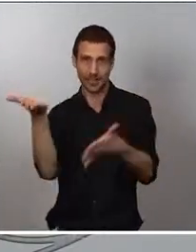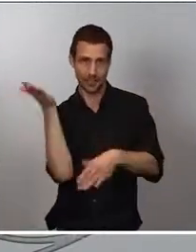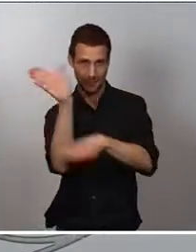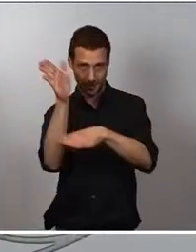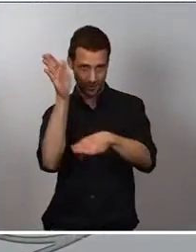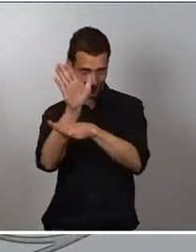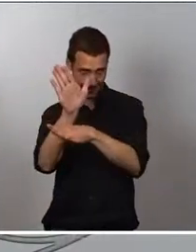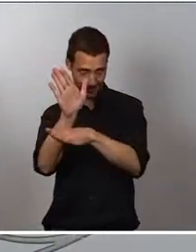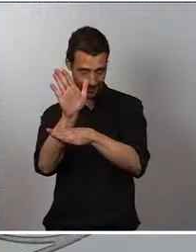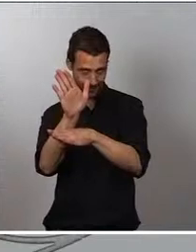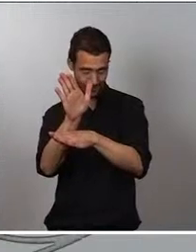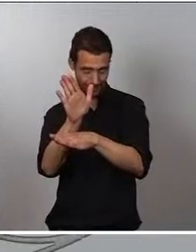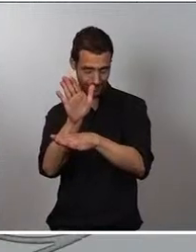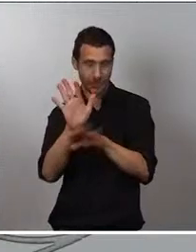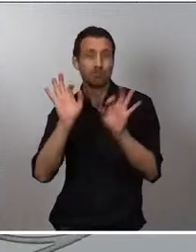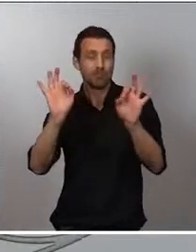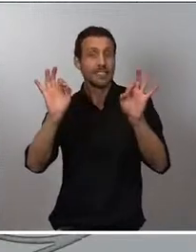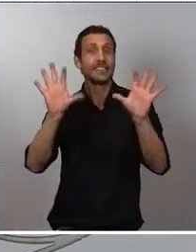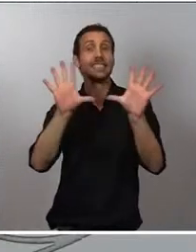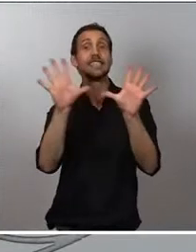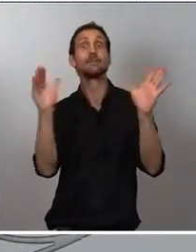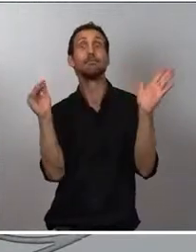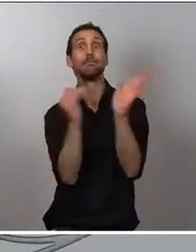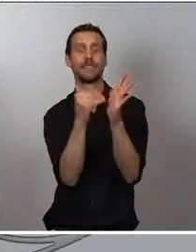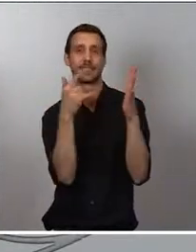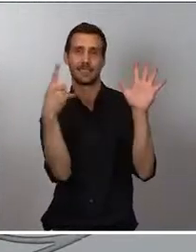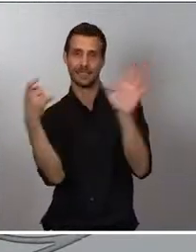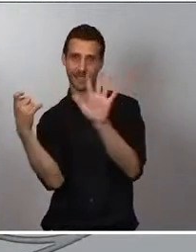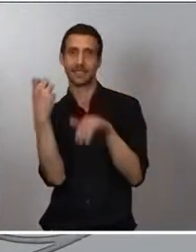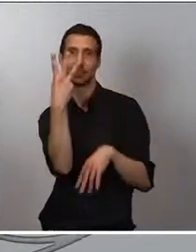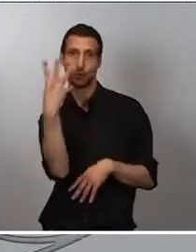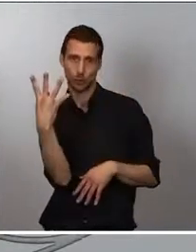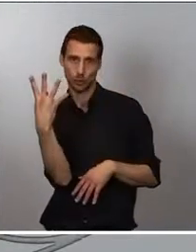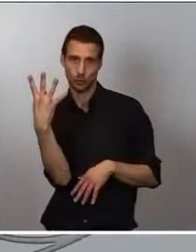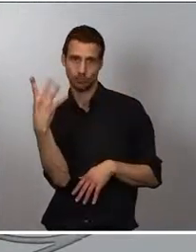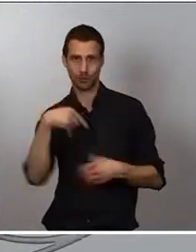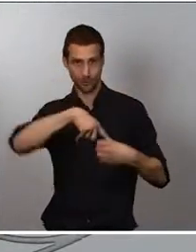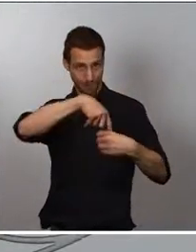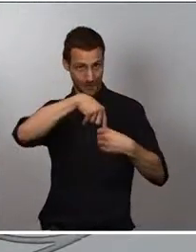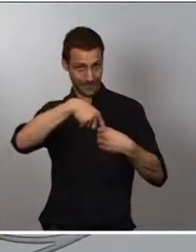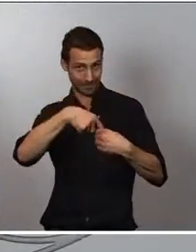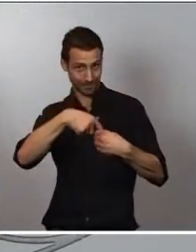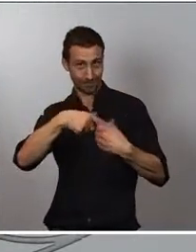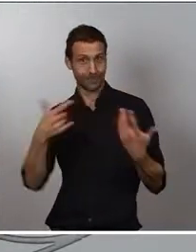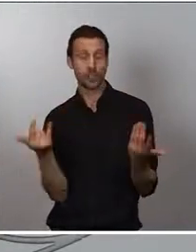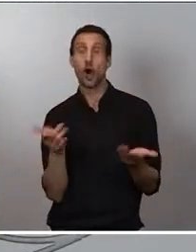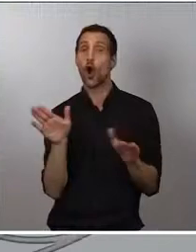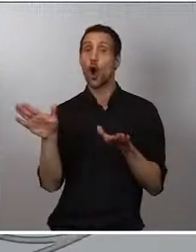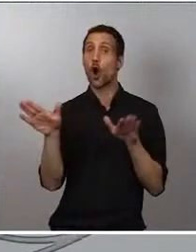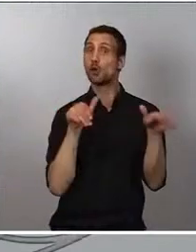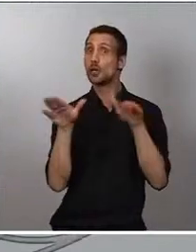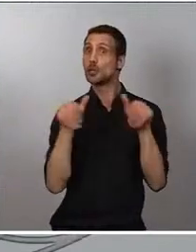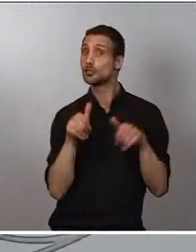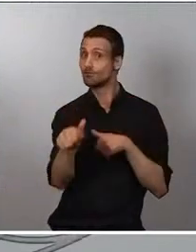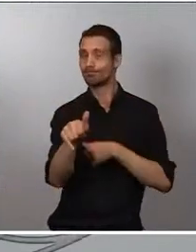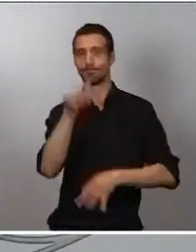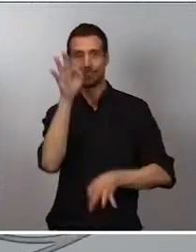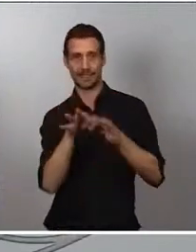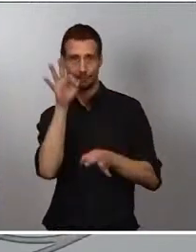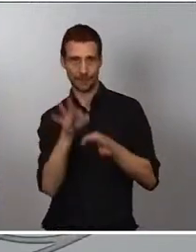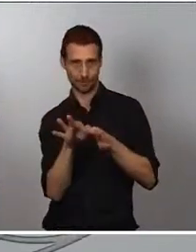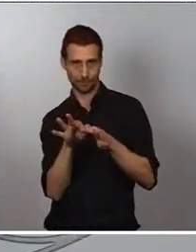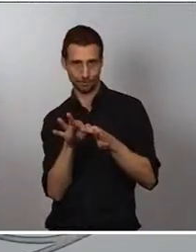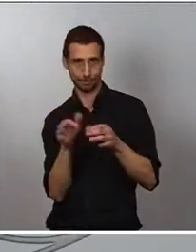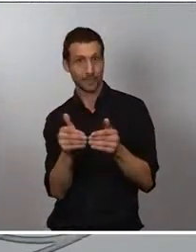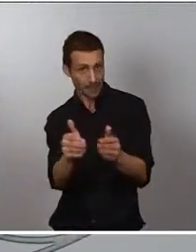.634 plazas. La convocatoria de esta oferta se va a publicar en septiembre, con lo que vamos a recuperar